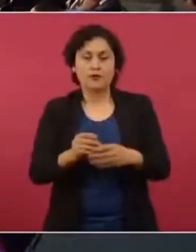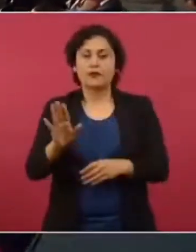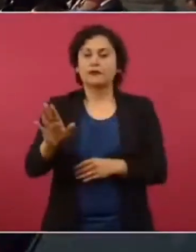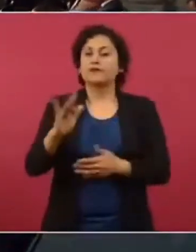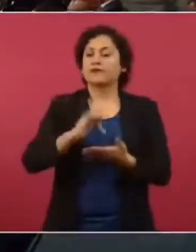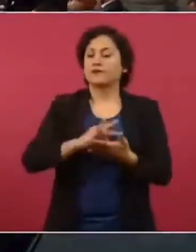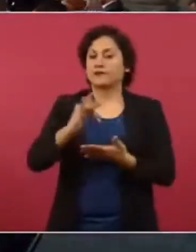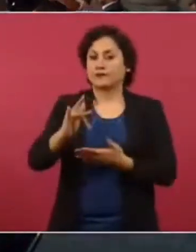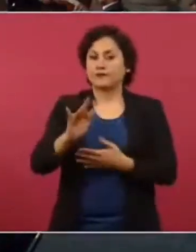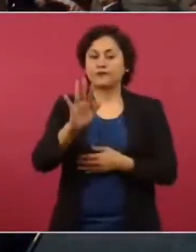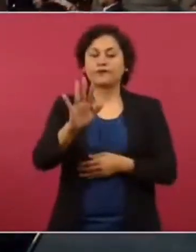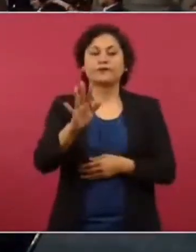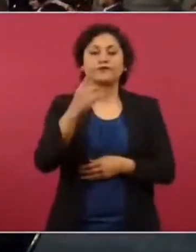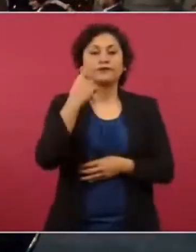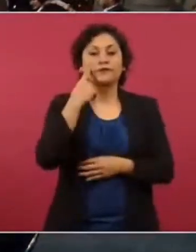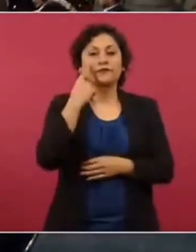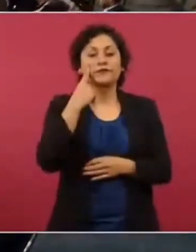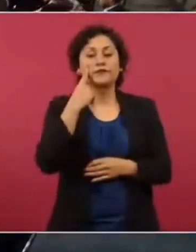pregunta.